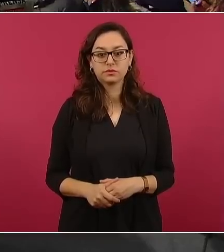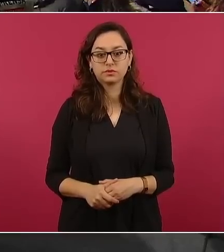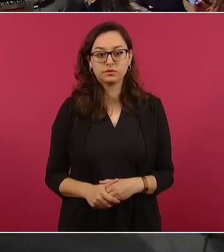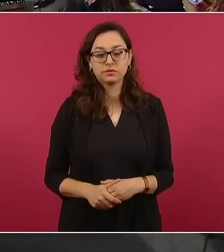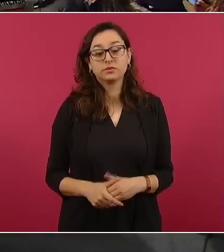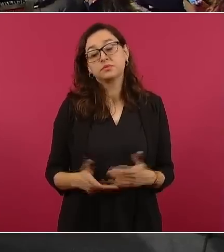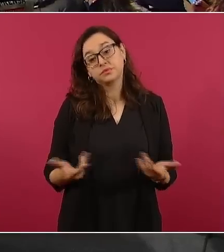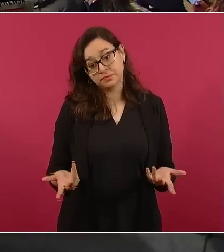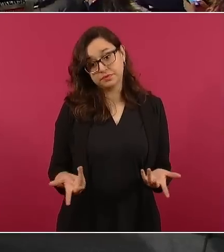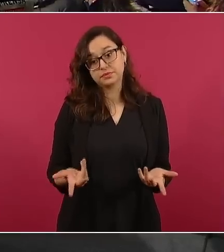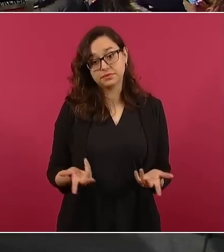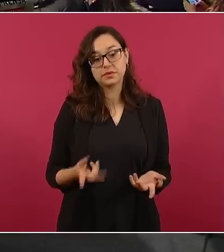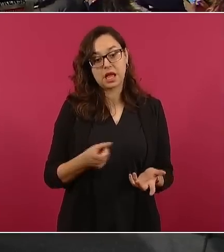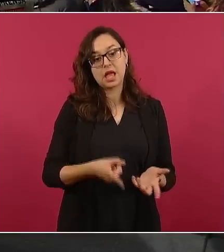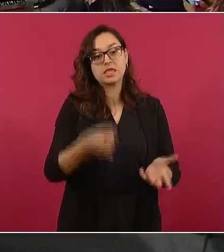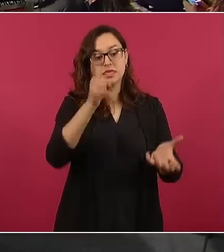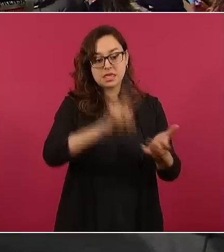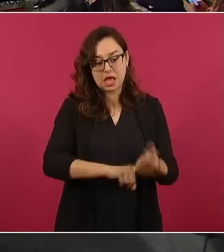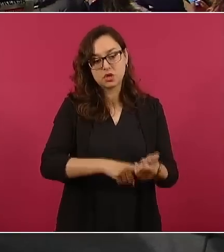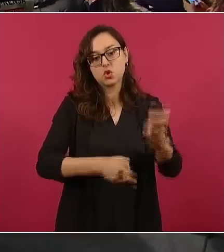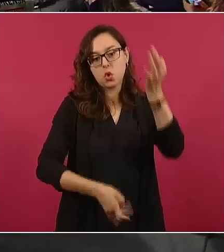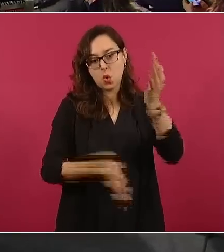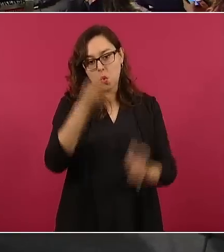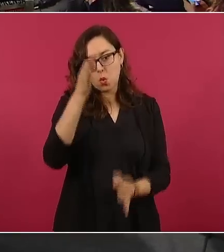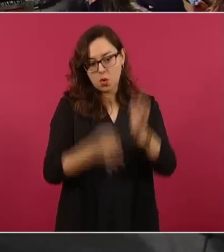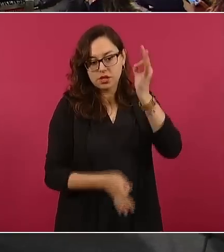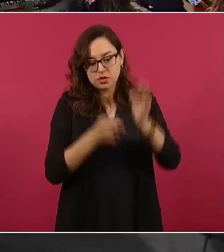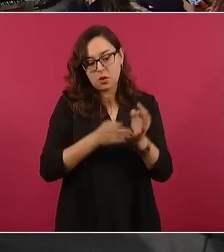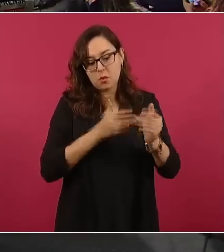judiciales, lo del debido proceso